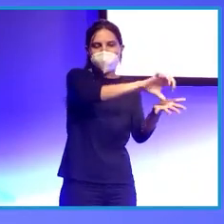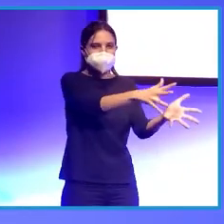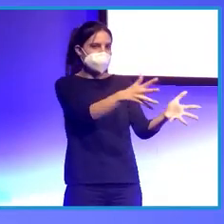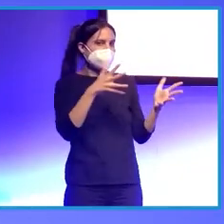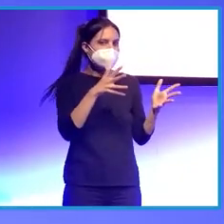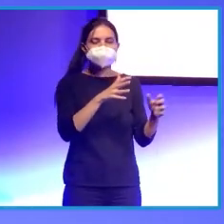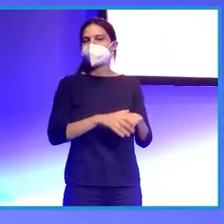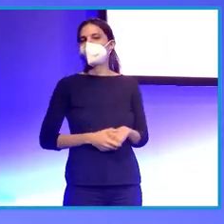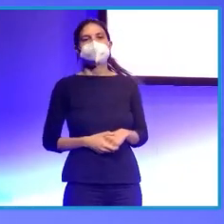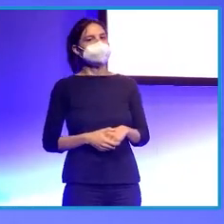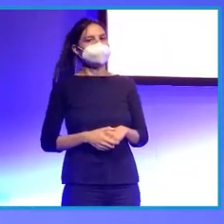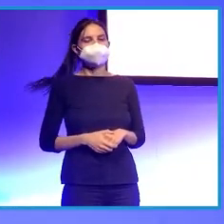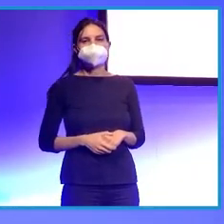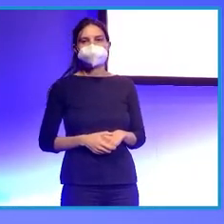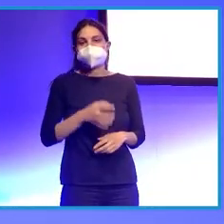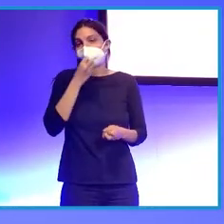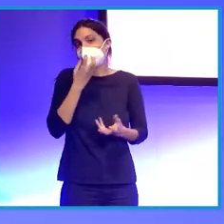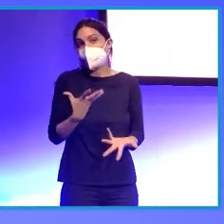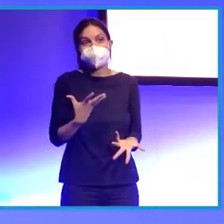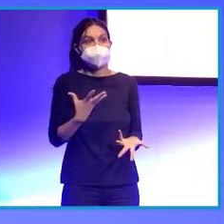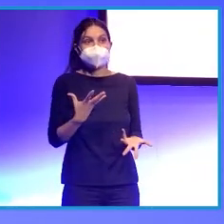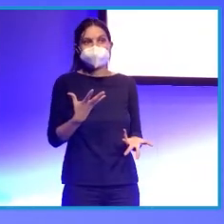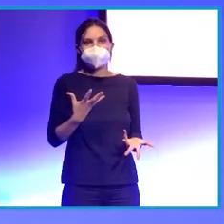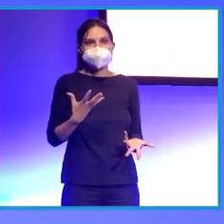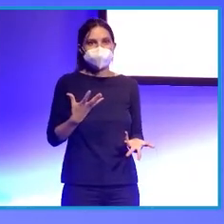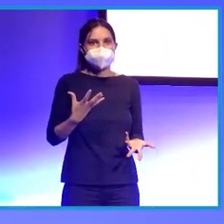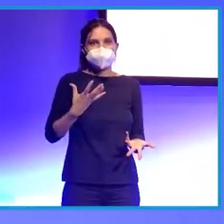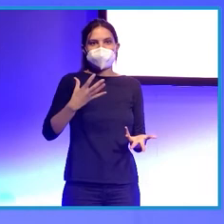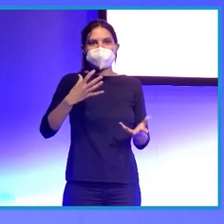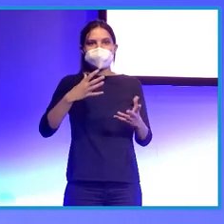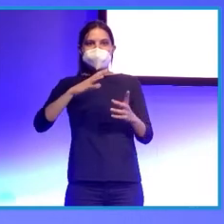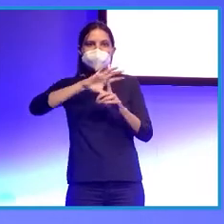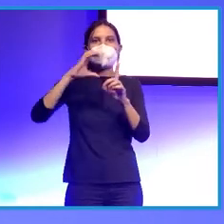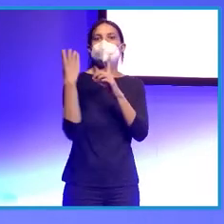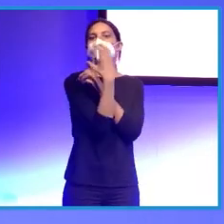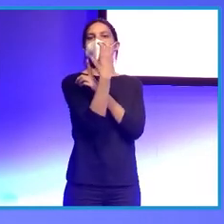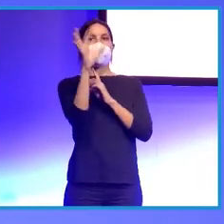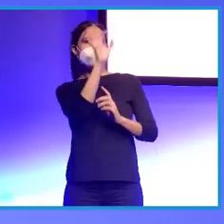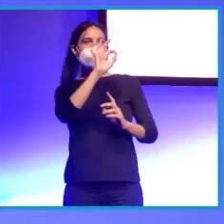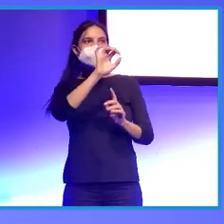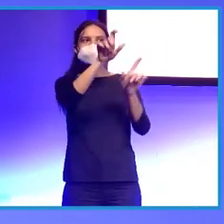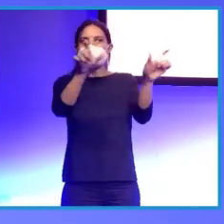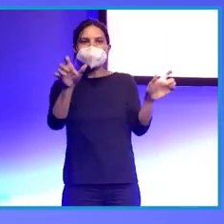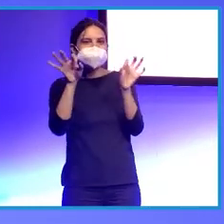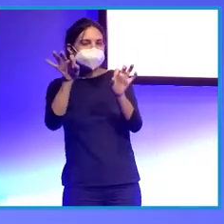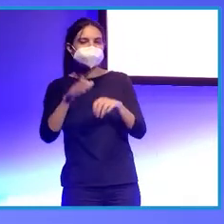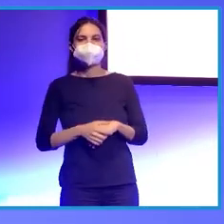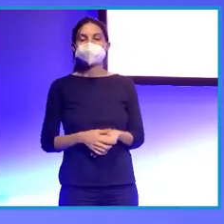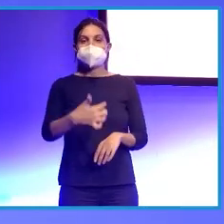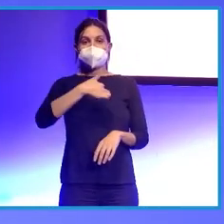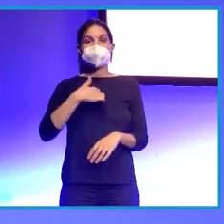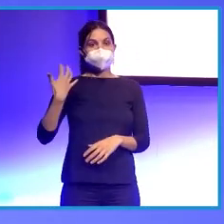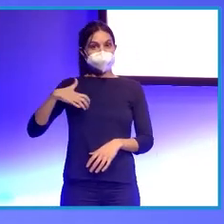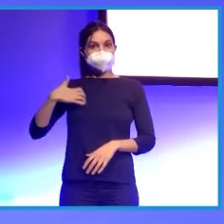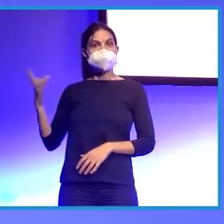encantando, bueno, vuestra cultura y vuestra forma de ser. Así que, desde Sevilla, os vengo a hablar